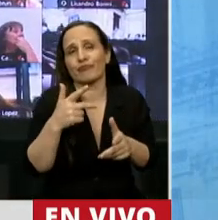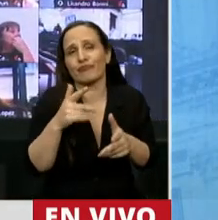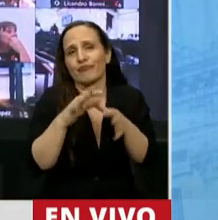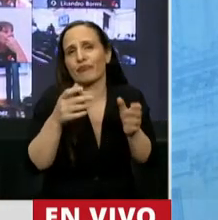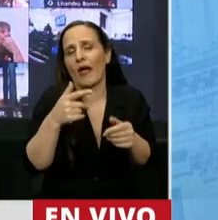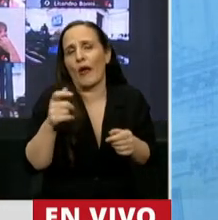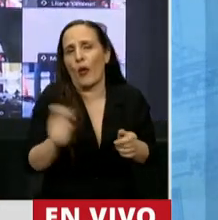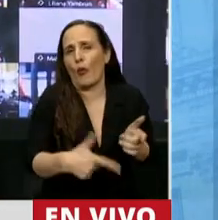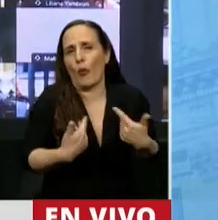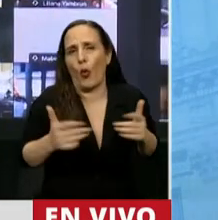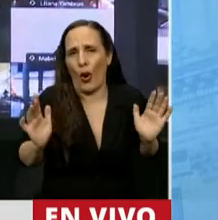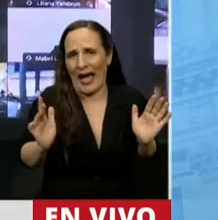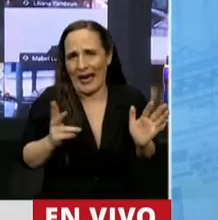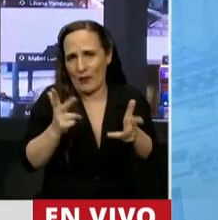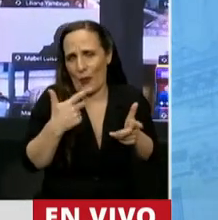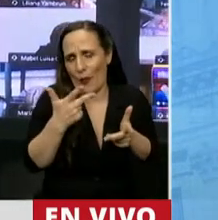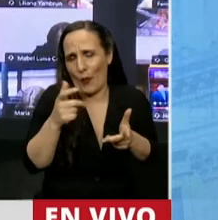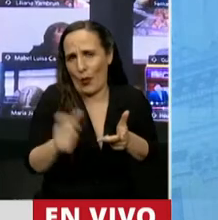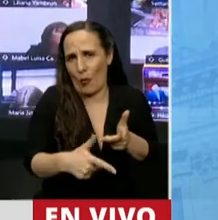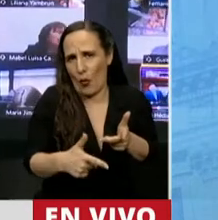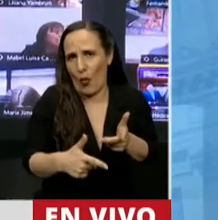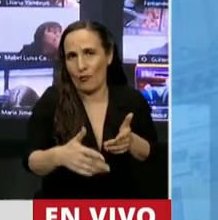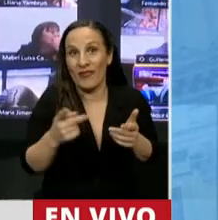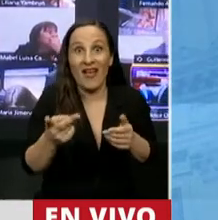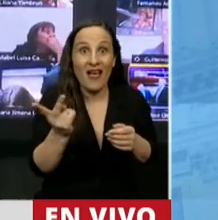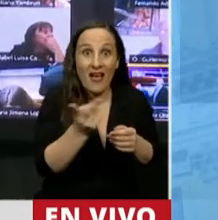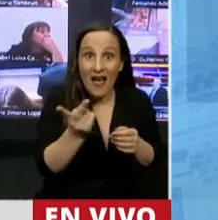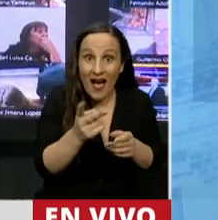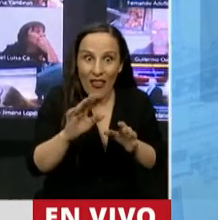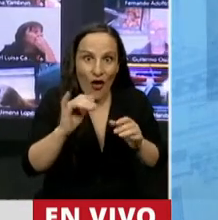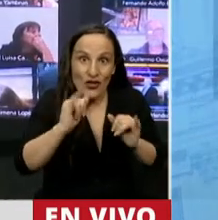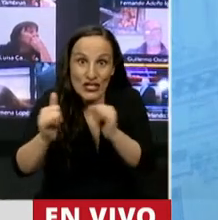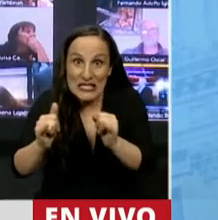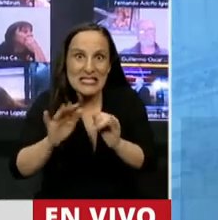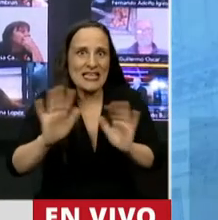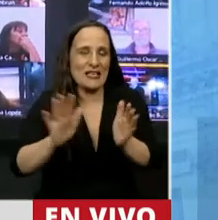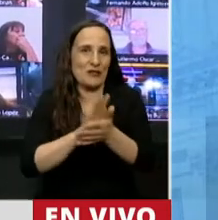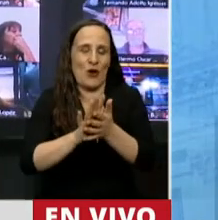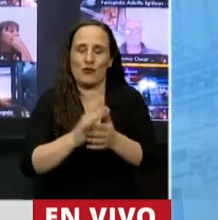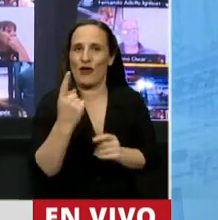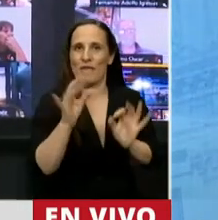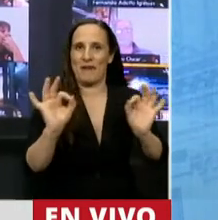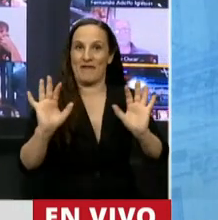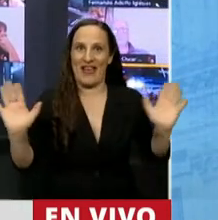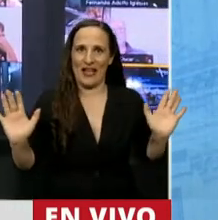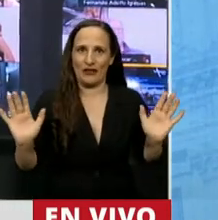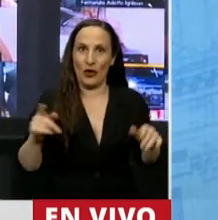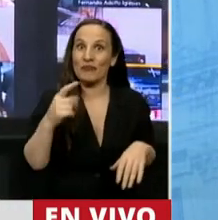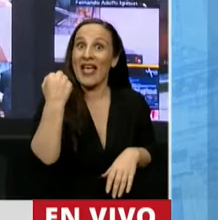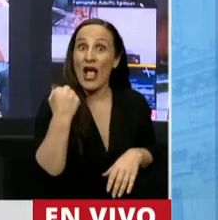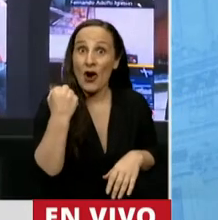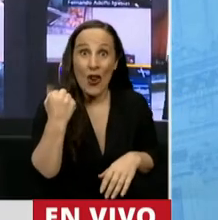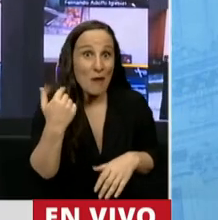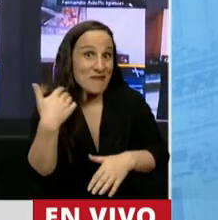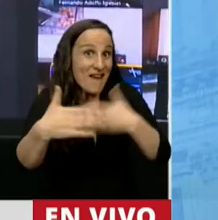rudimentario de lo que voy a decir, se matan dos pájaros de un tiro. La necesidad de recuperar nuestra economía que